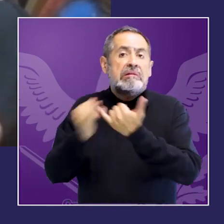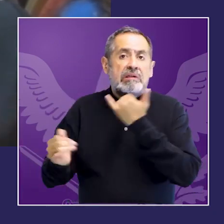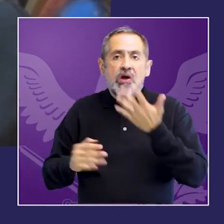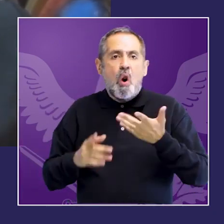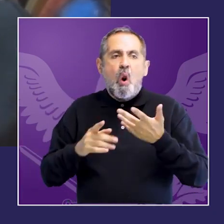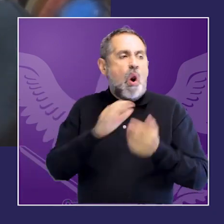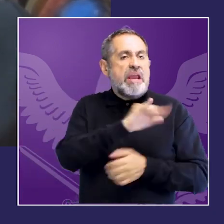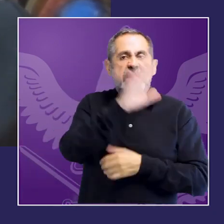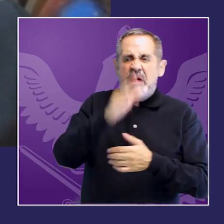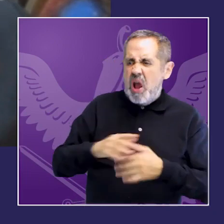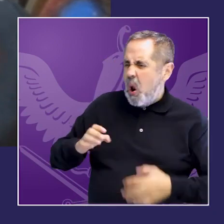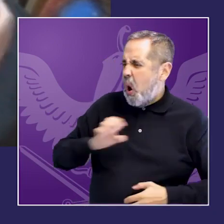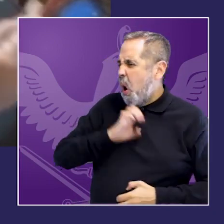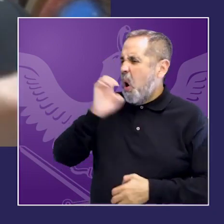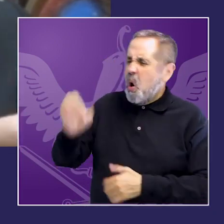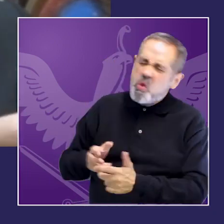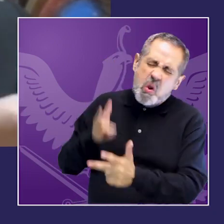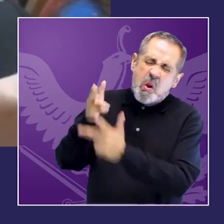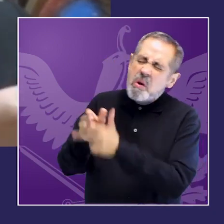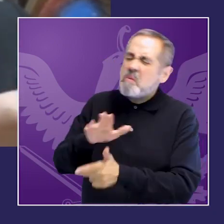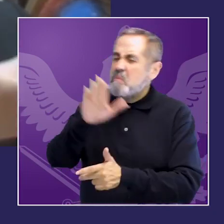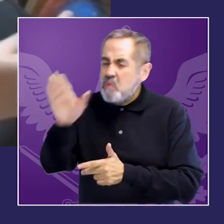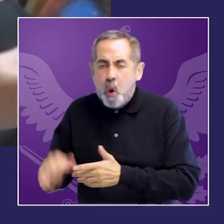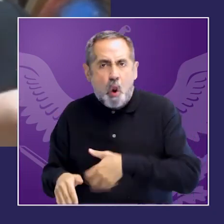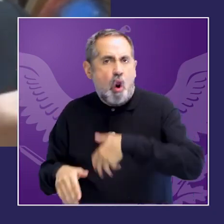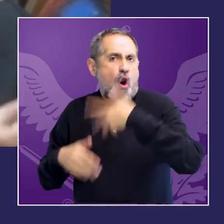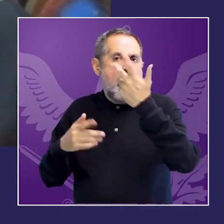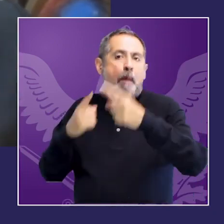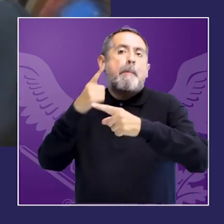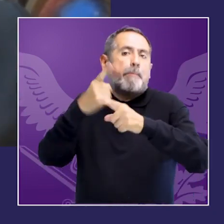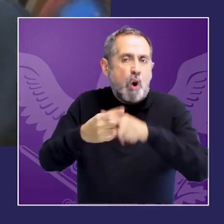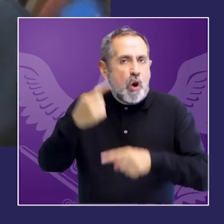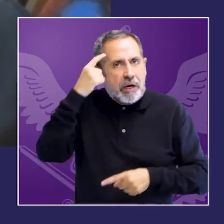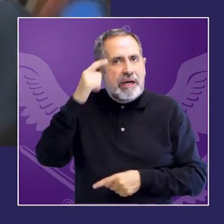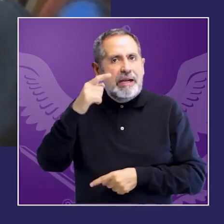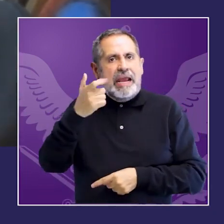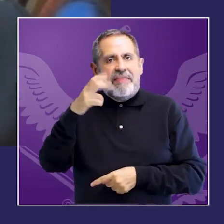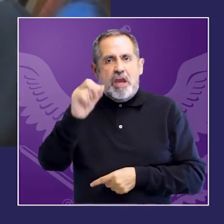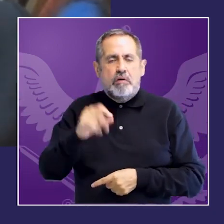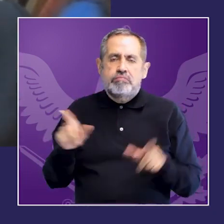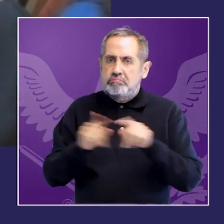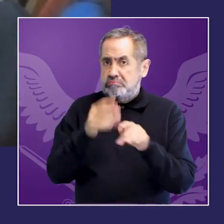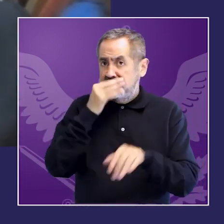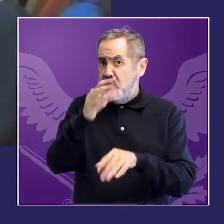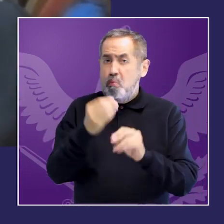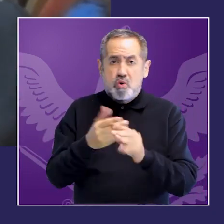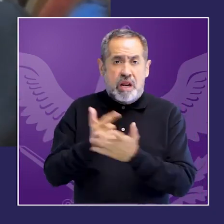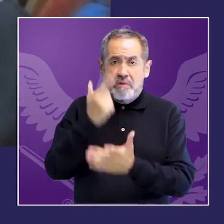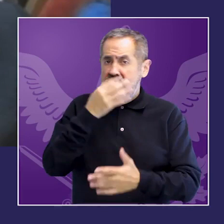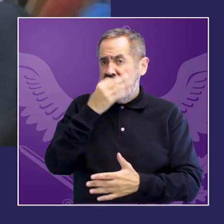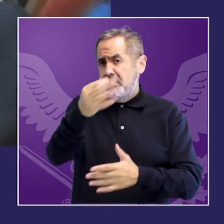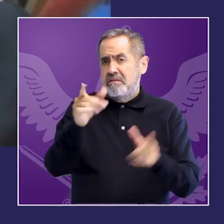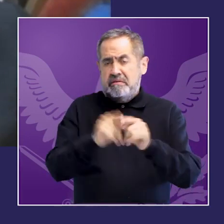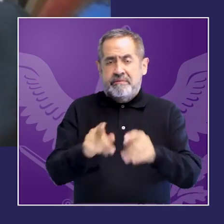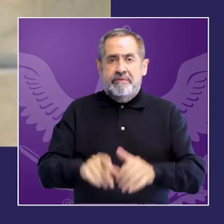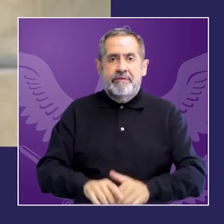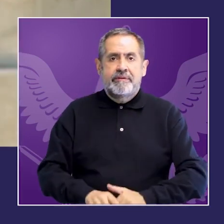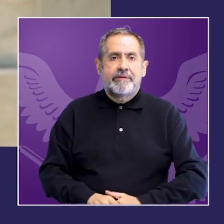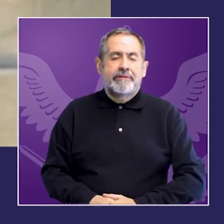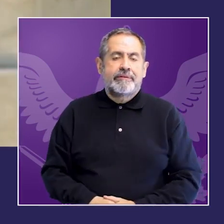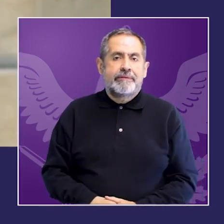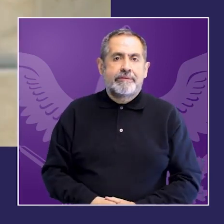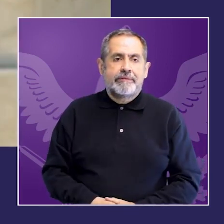o de tener una tentativa de homicidio o femicidio por razones de género solo quería decir eso